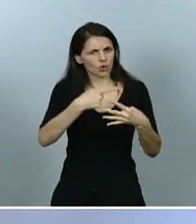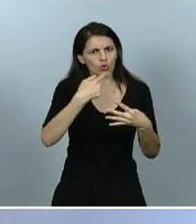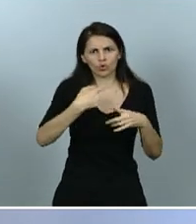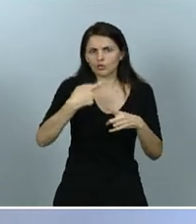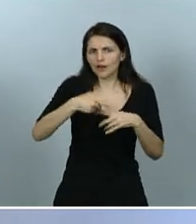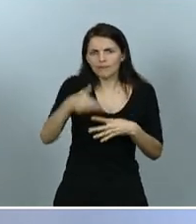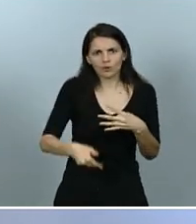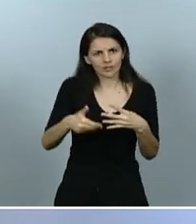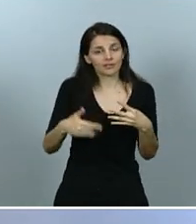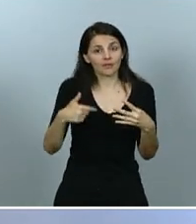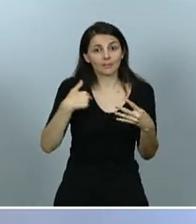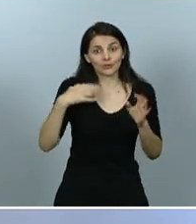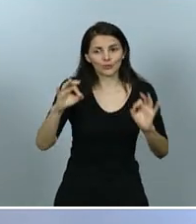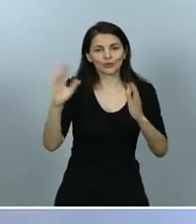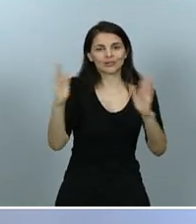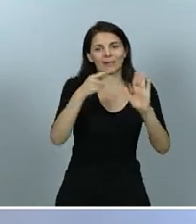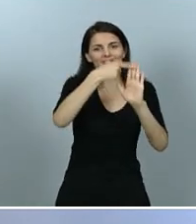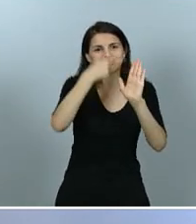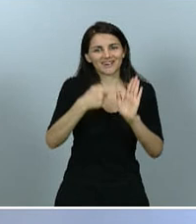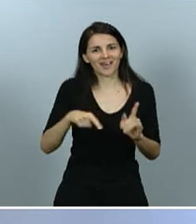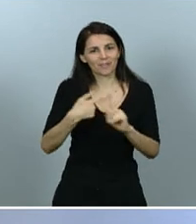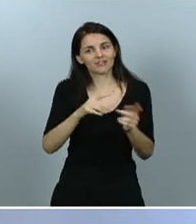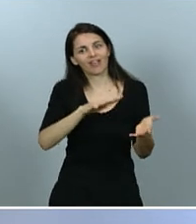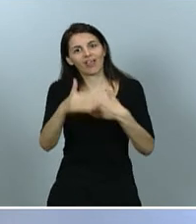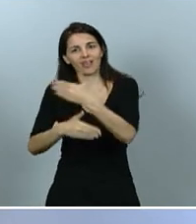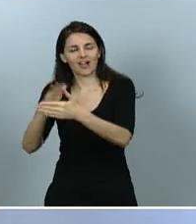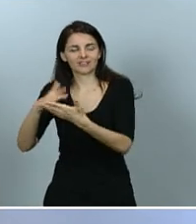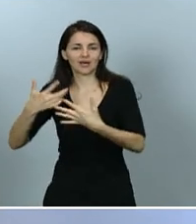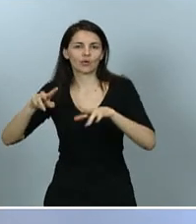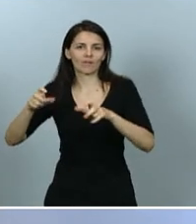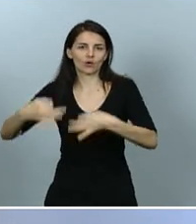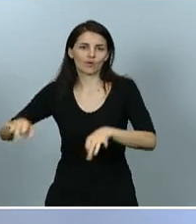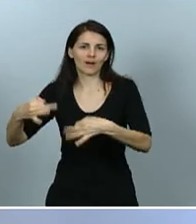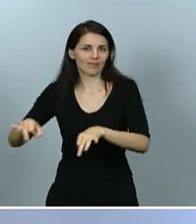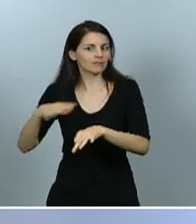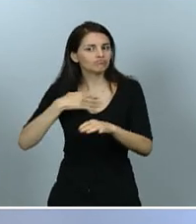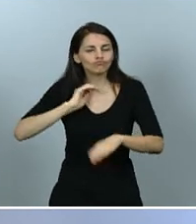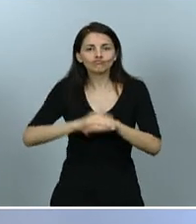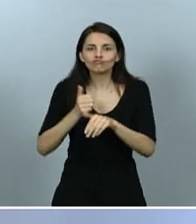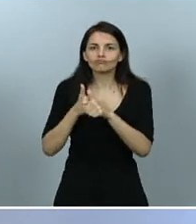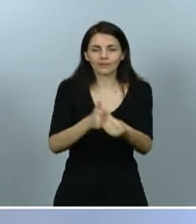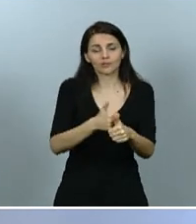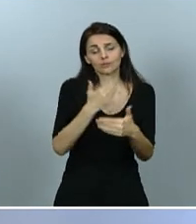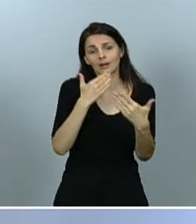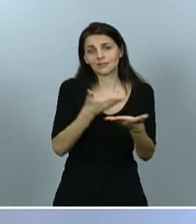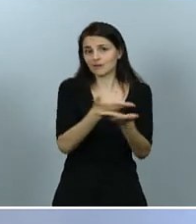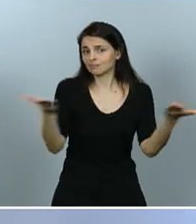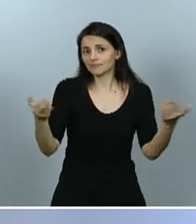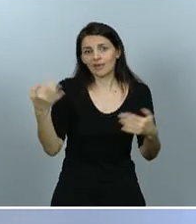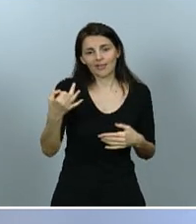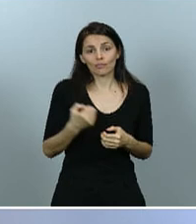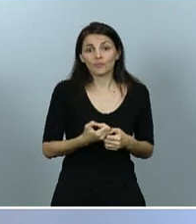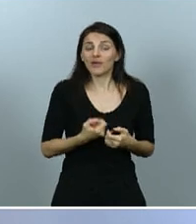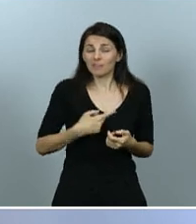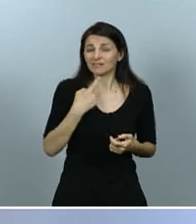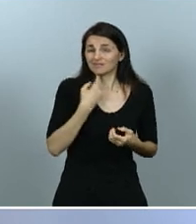desescalada y de nueva normalidad, pues dar las gracias a la ciudadanía por el cumplimiento ejemplar de las mismas y decirles que ahora más que nunca es muy importante seguir